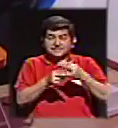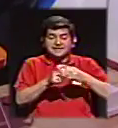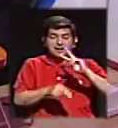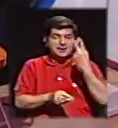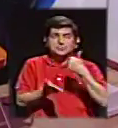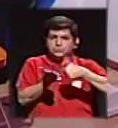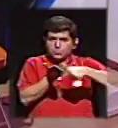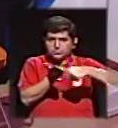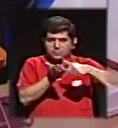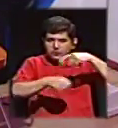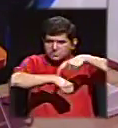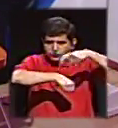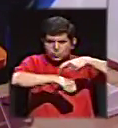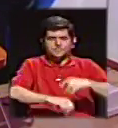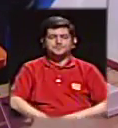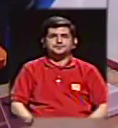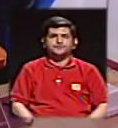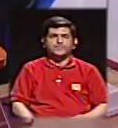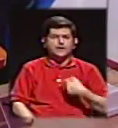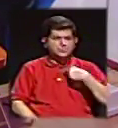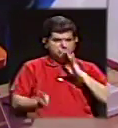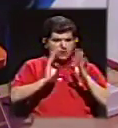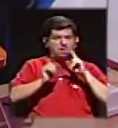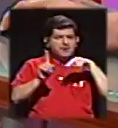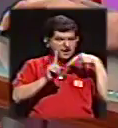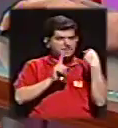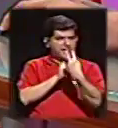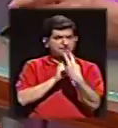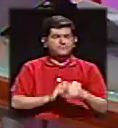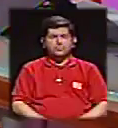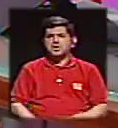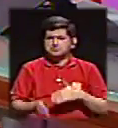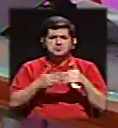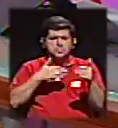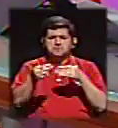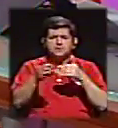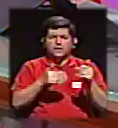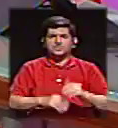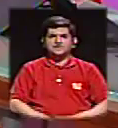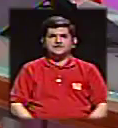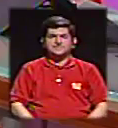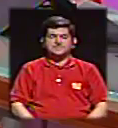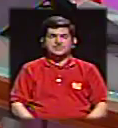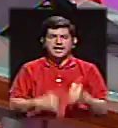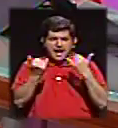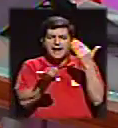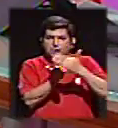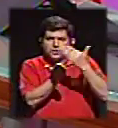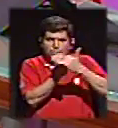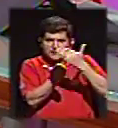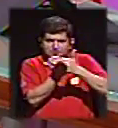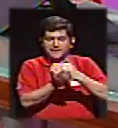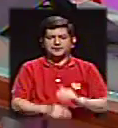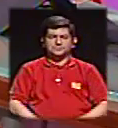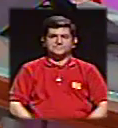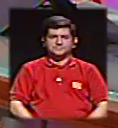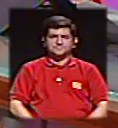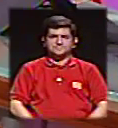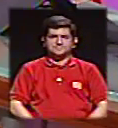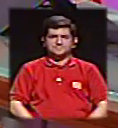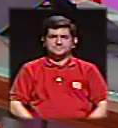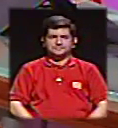segunda ronda. Ahora, el enfoque, ¿puedo hablar del enfoque ese? Sí, no pasa nada. Vamos ahorita a un cortecito, pero si